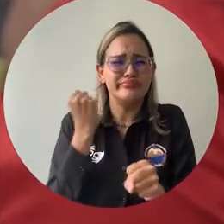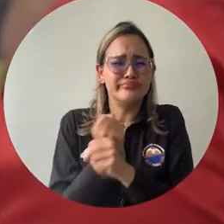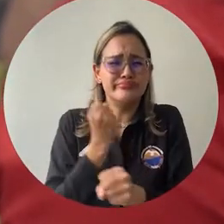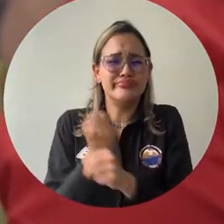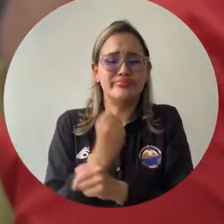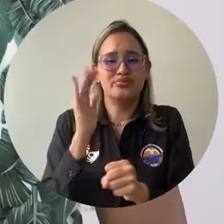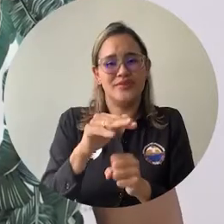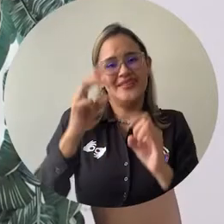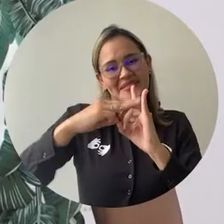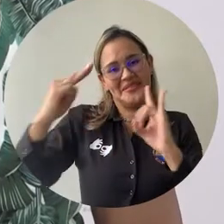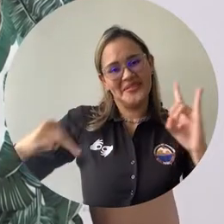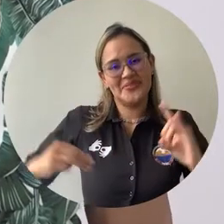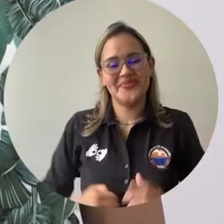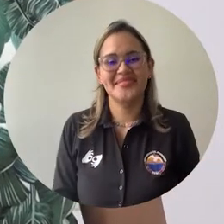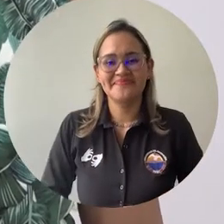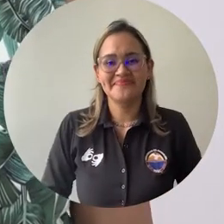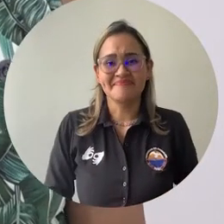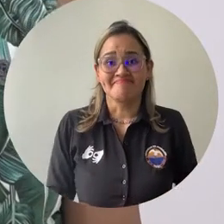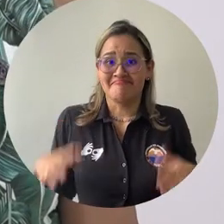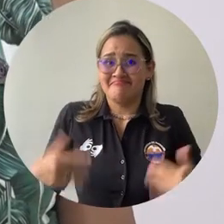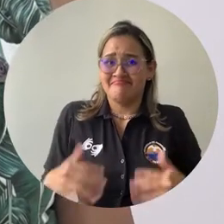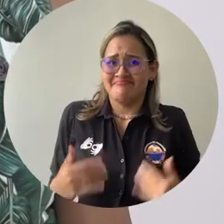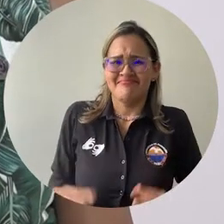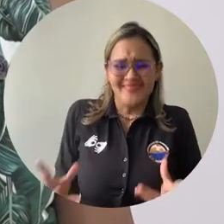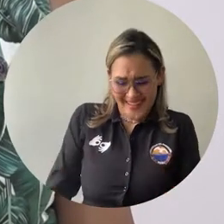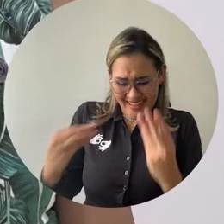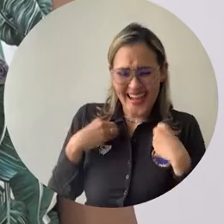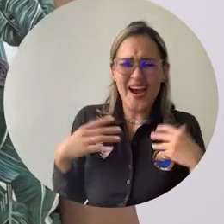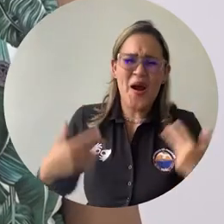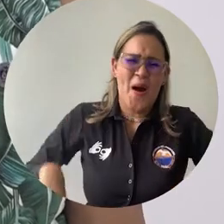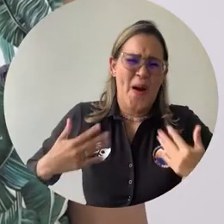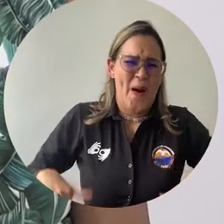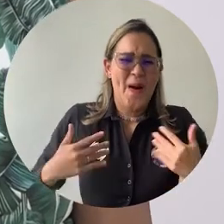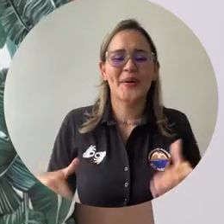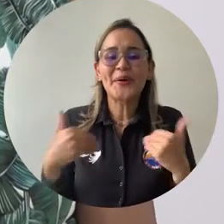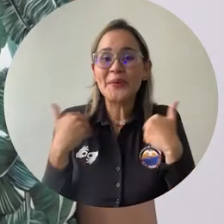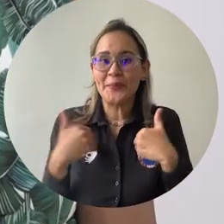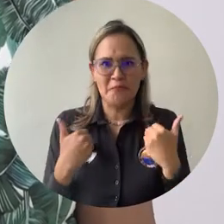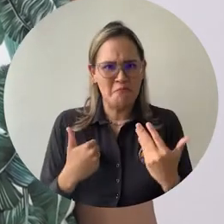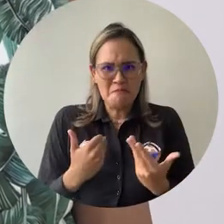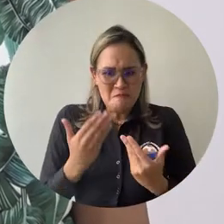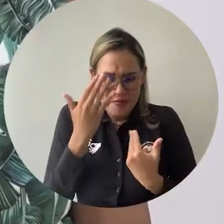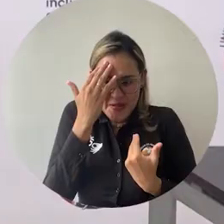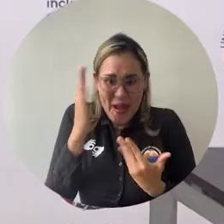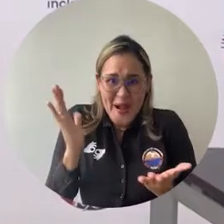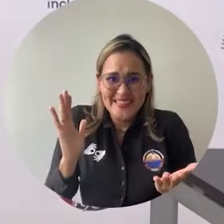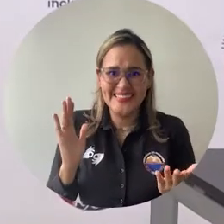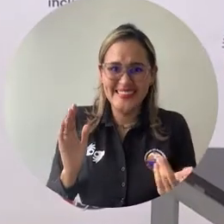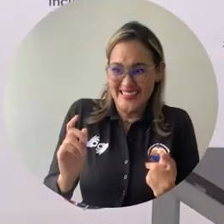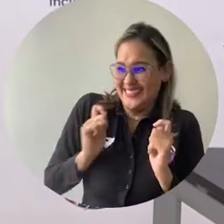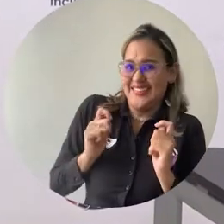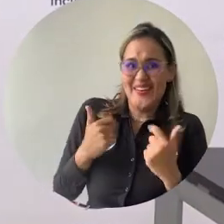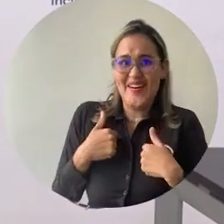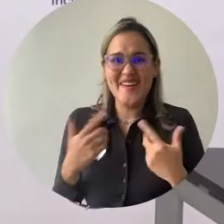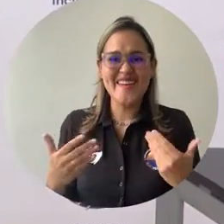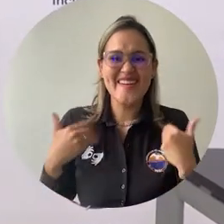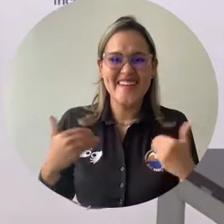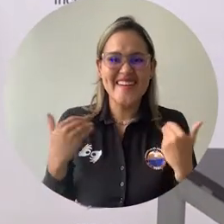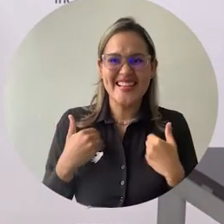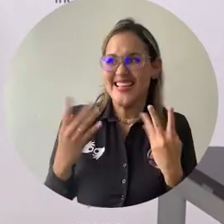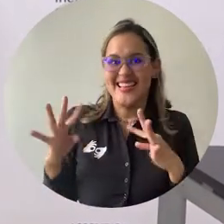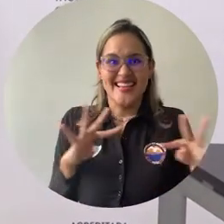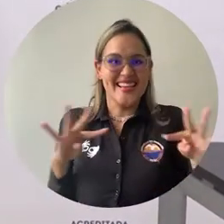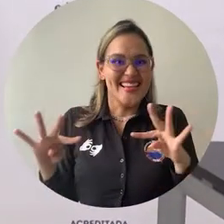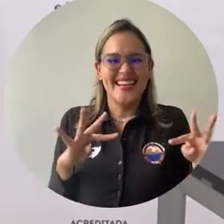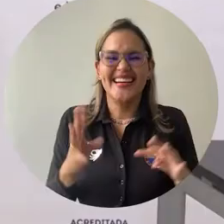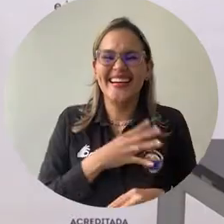esta institución. La verdad es que es una emoción muy grande, no lo esperaba, algo muy bonito. Puedes